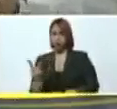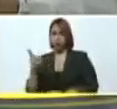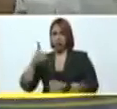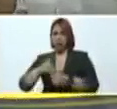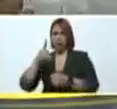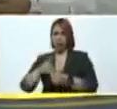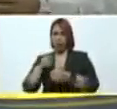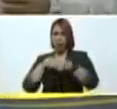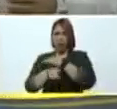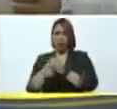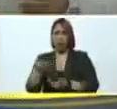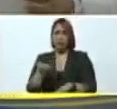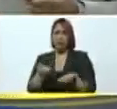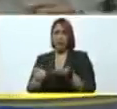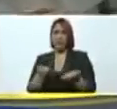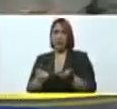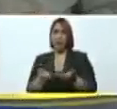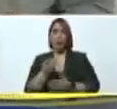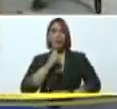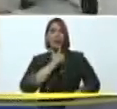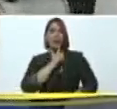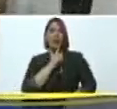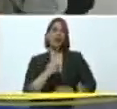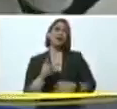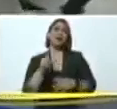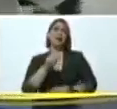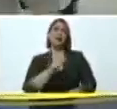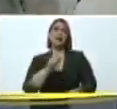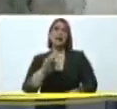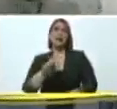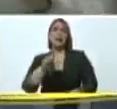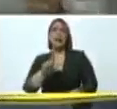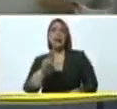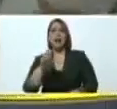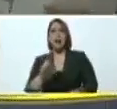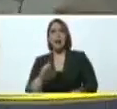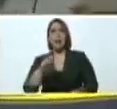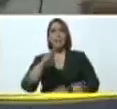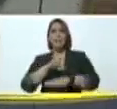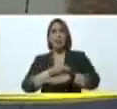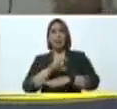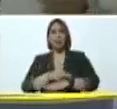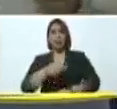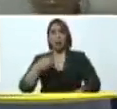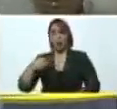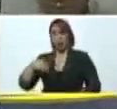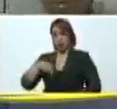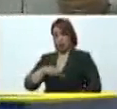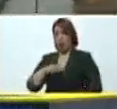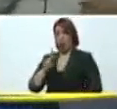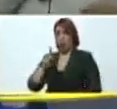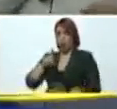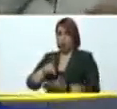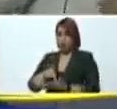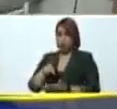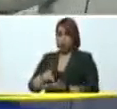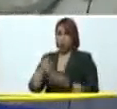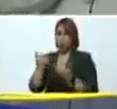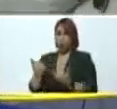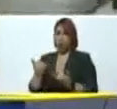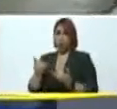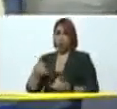los servidores. En lo que llaman la telemedicina. Correcto, estamos llegando, presidente, al laboratorio del